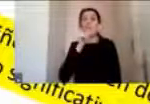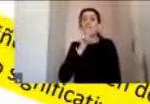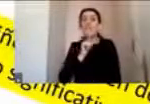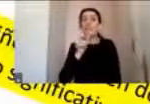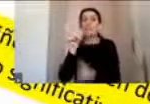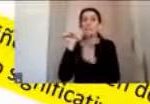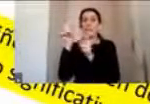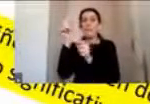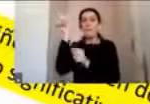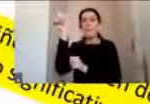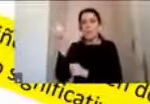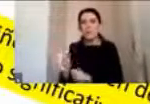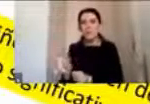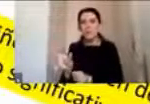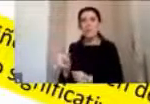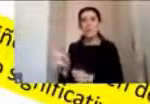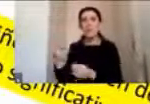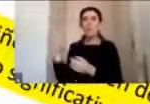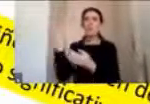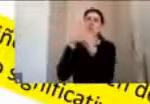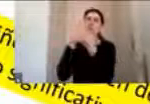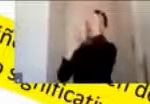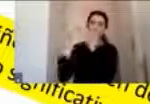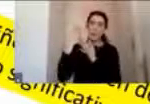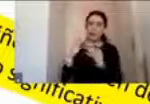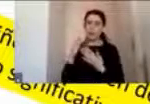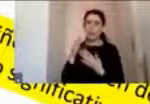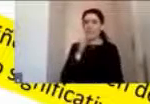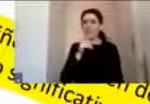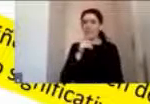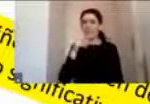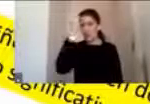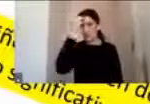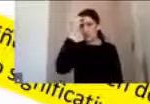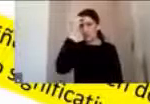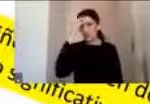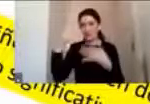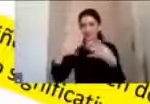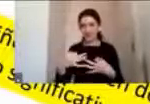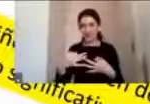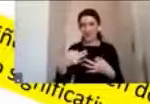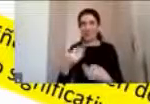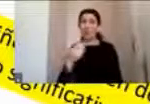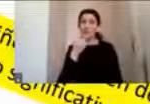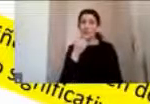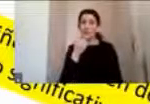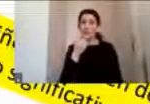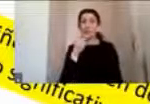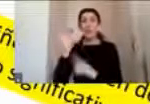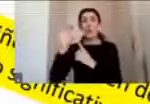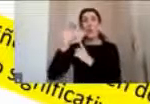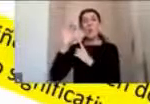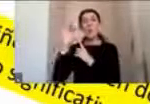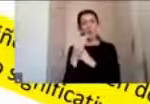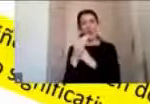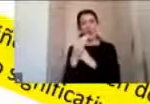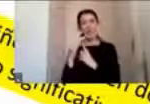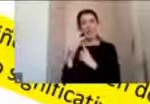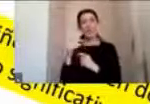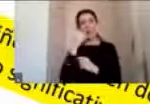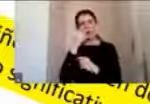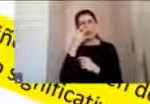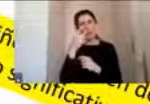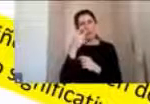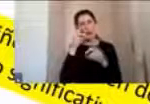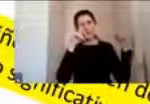significativa y que esté ahí para su seguridad. Hay aspectos culturales también, como lo veíamos en la fotografía, esta de la motocicleta.